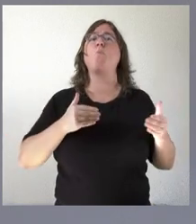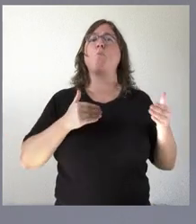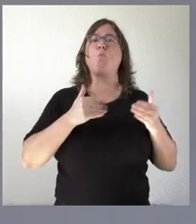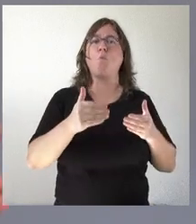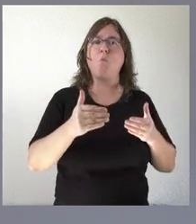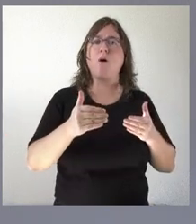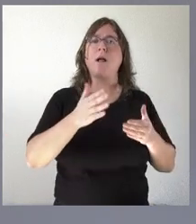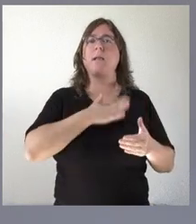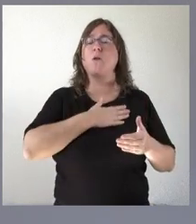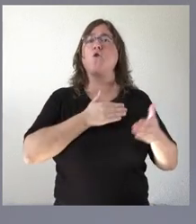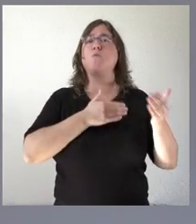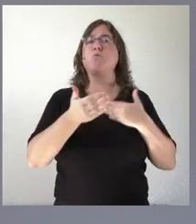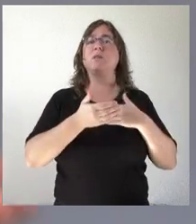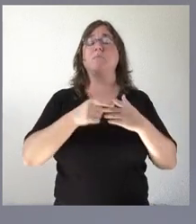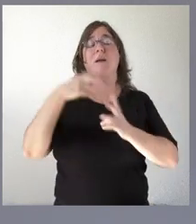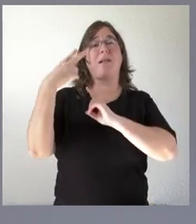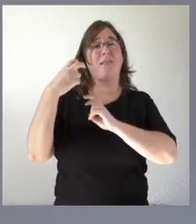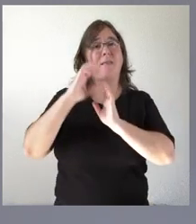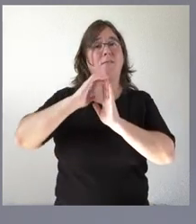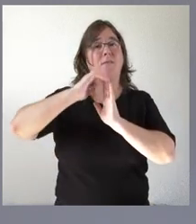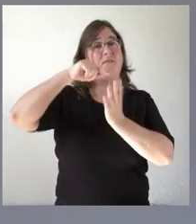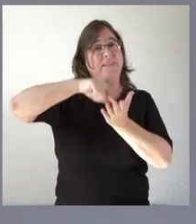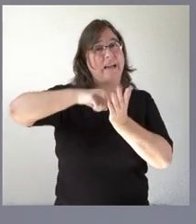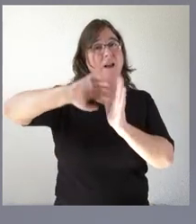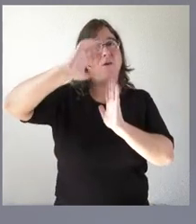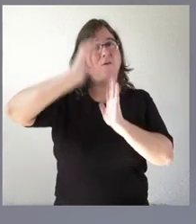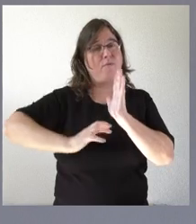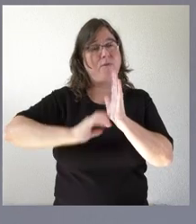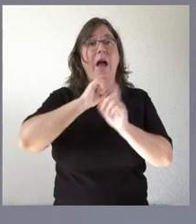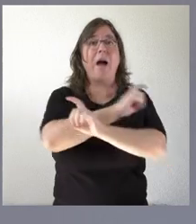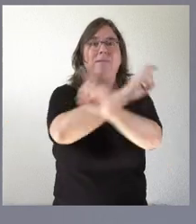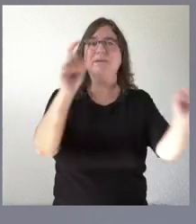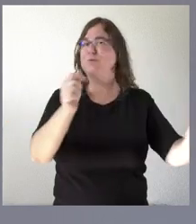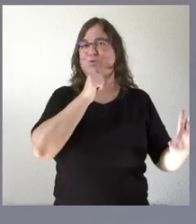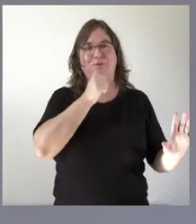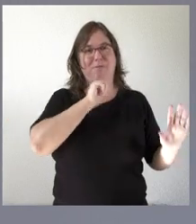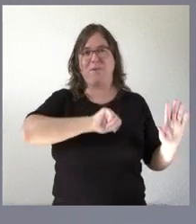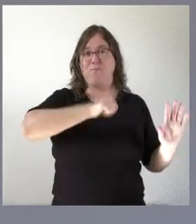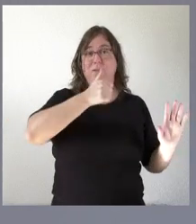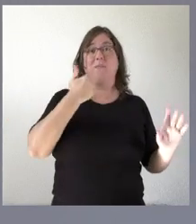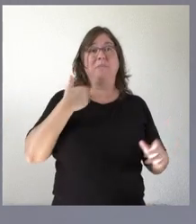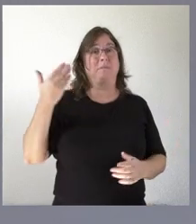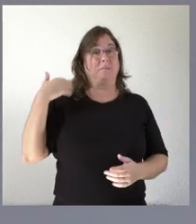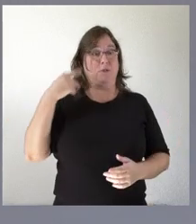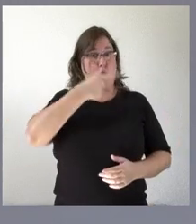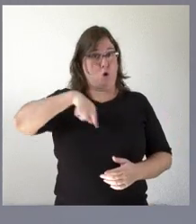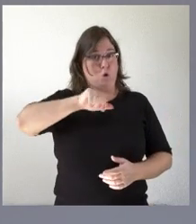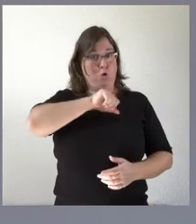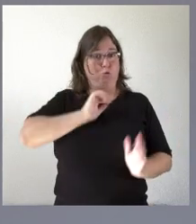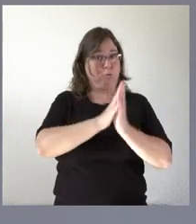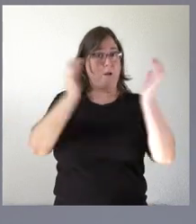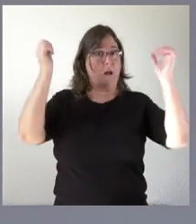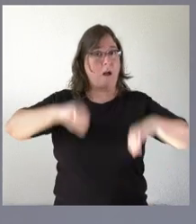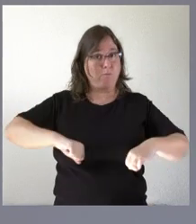nuestras próximas rebajas fiscales se las anunciaremos de momento ni siquiera ha sido aprobada la que hemos aprobado el otro día en nuestra